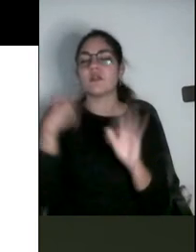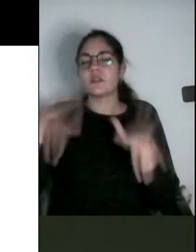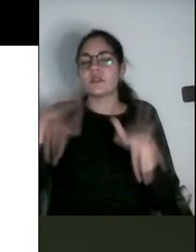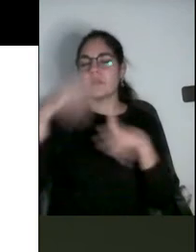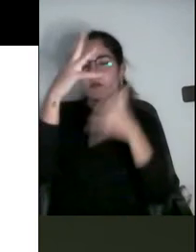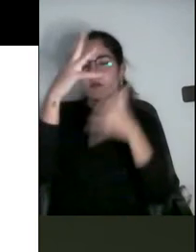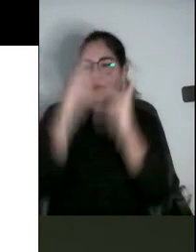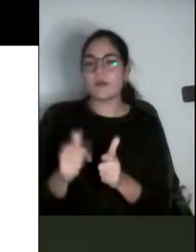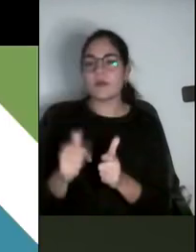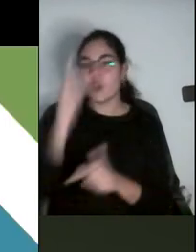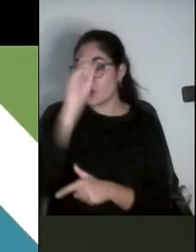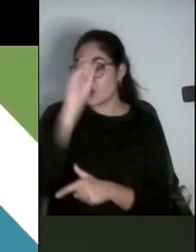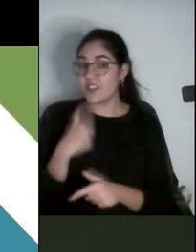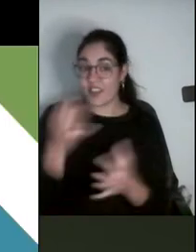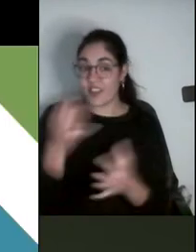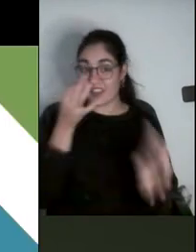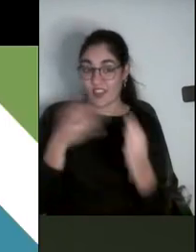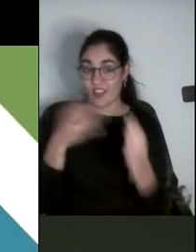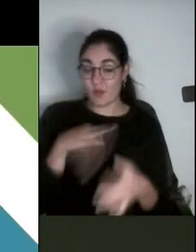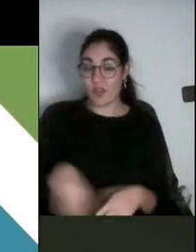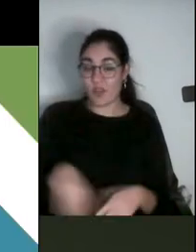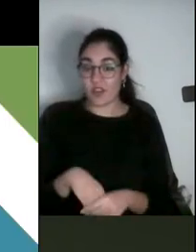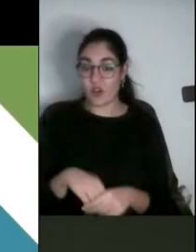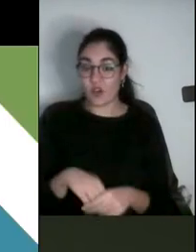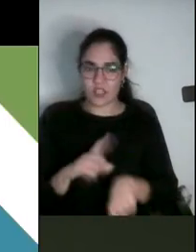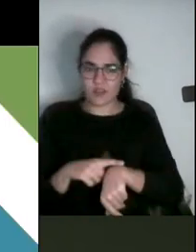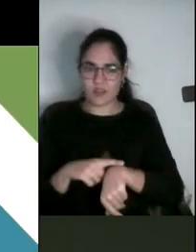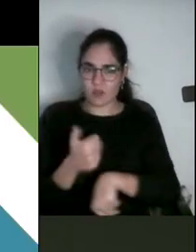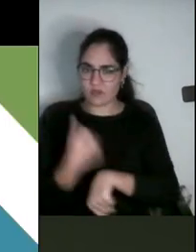tengo tiempo de contar algo en detalle, ya hemos agotado el tiempo.